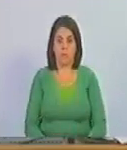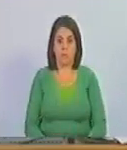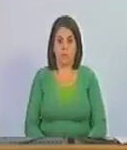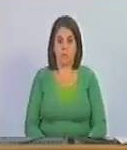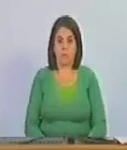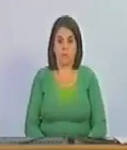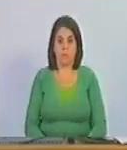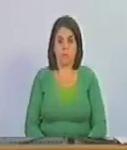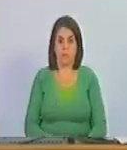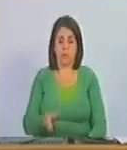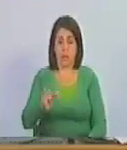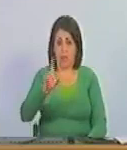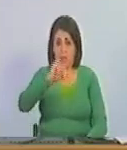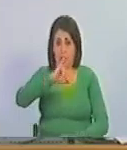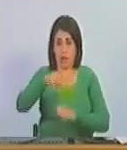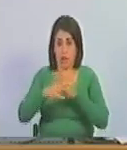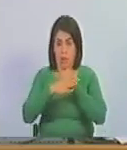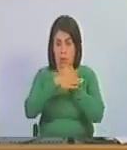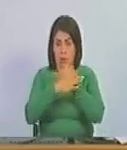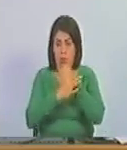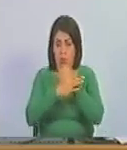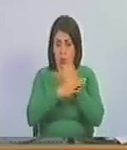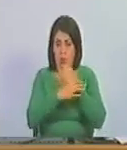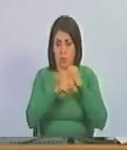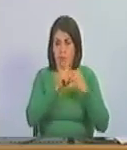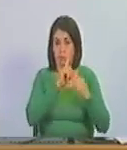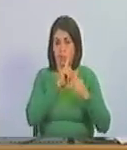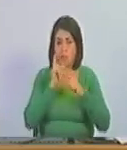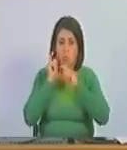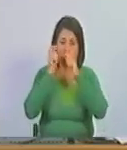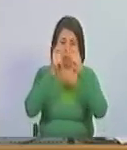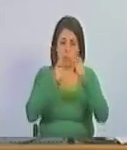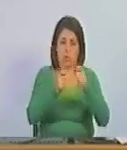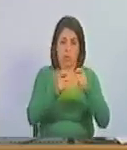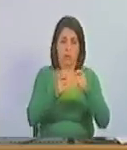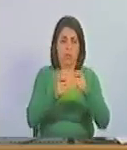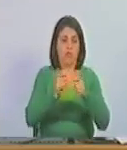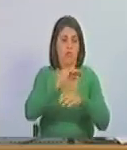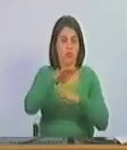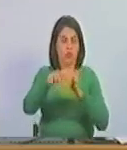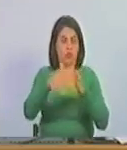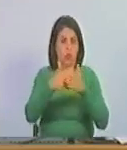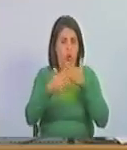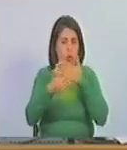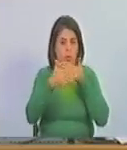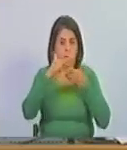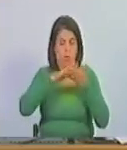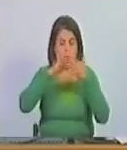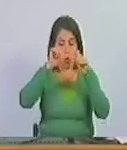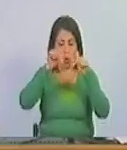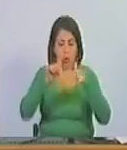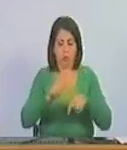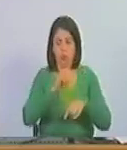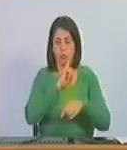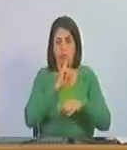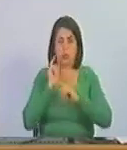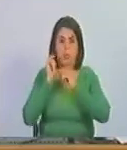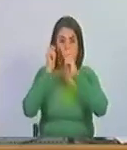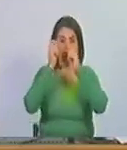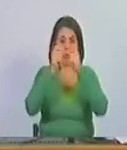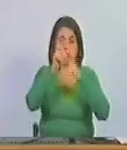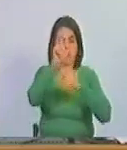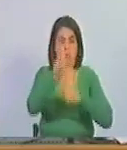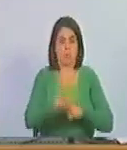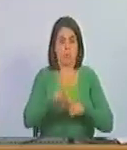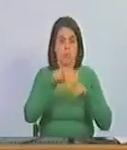el mal bañado lo nombra con carte y todo a partir de hoy nombro a fulano